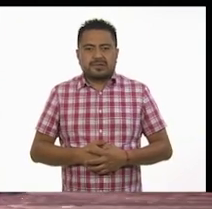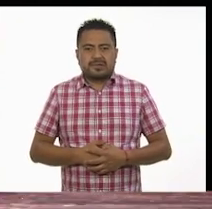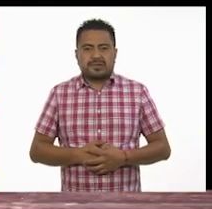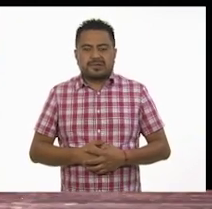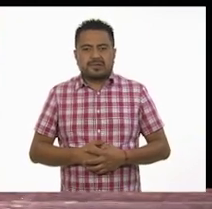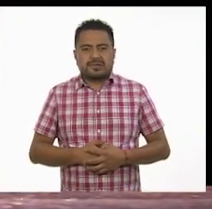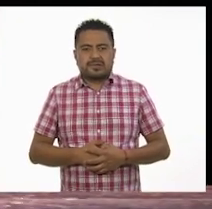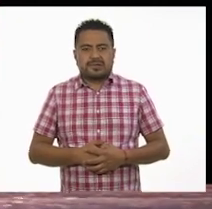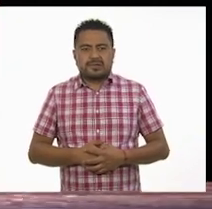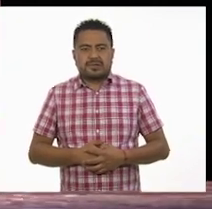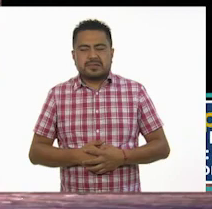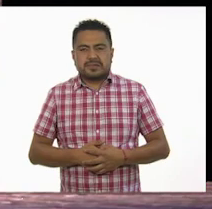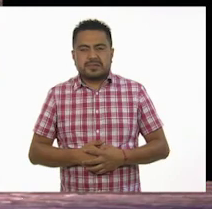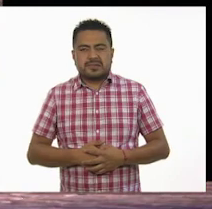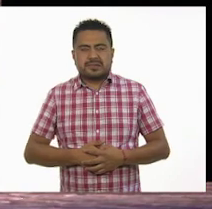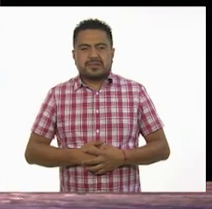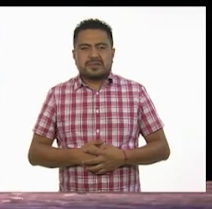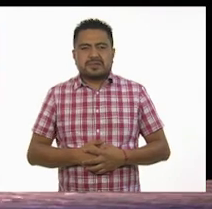¡Flanca!